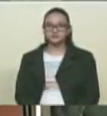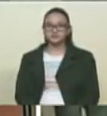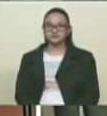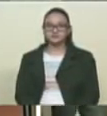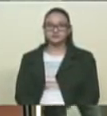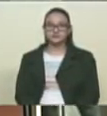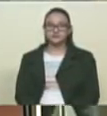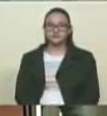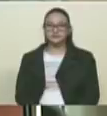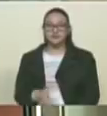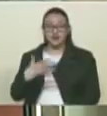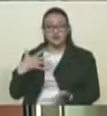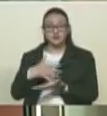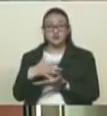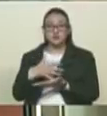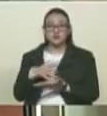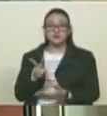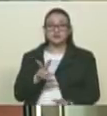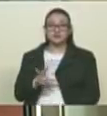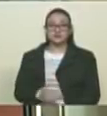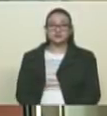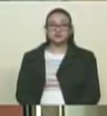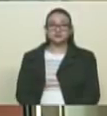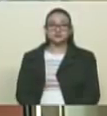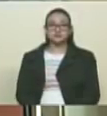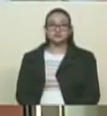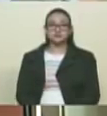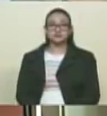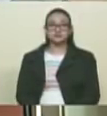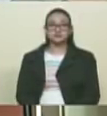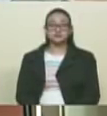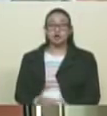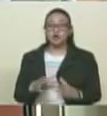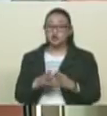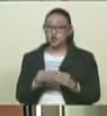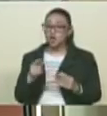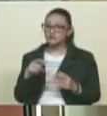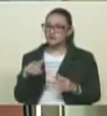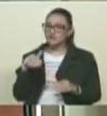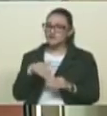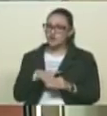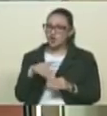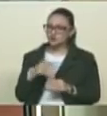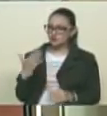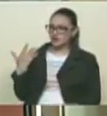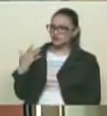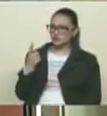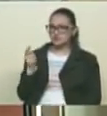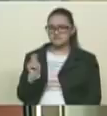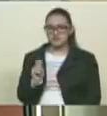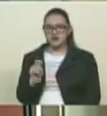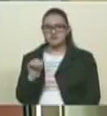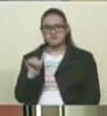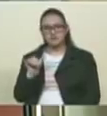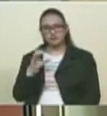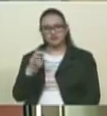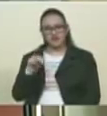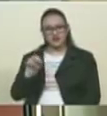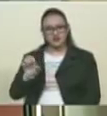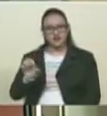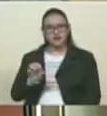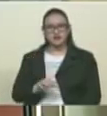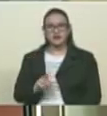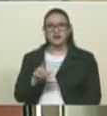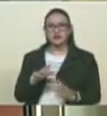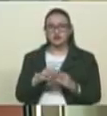desestabilización. Todos hacían llamados al voto hace escasamente un mes, con el mismo sistema electoral venezolano, con el cual las